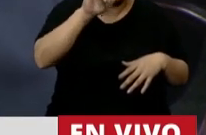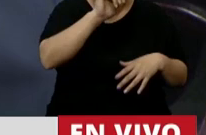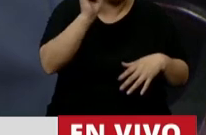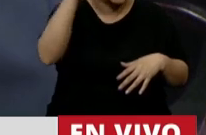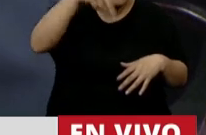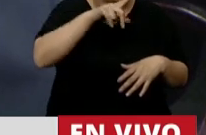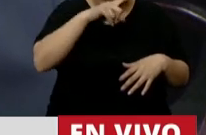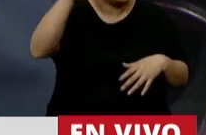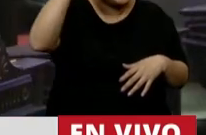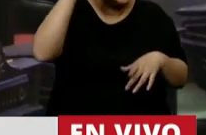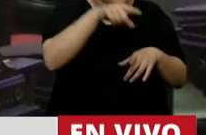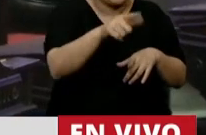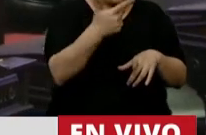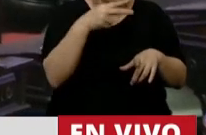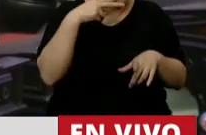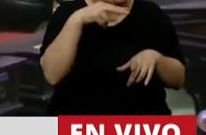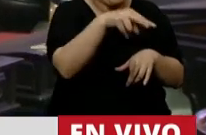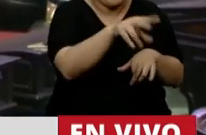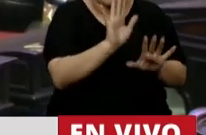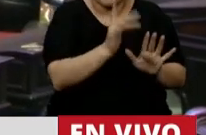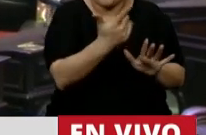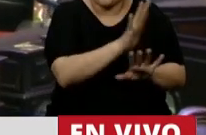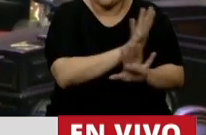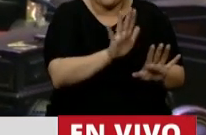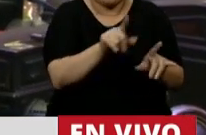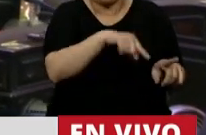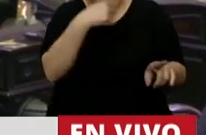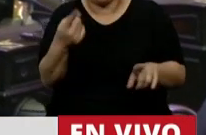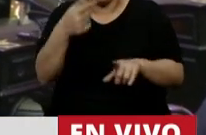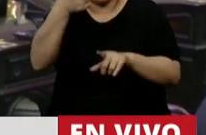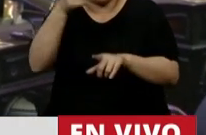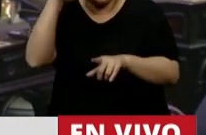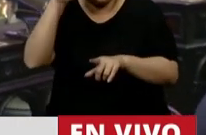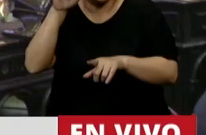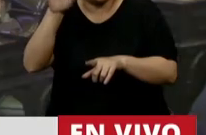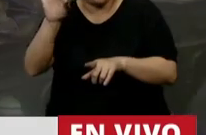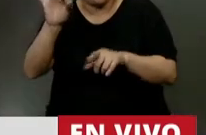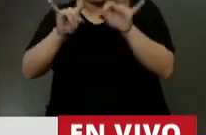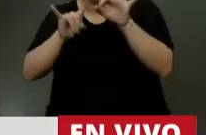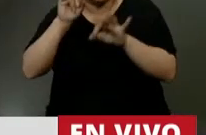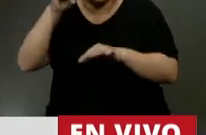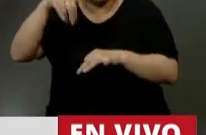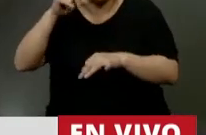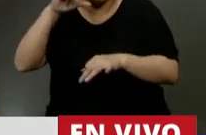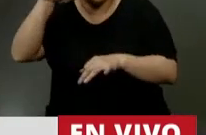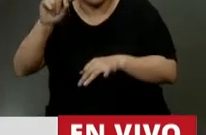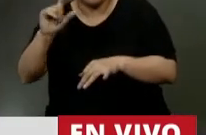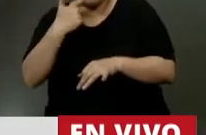producen, sobre todo cuando se manejan bien, al igual que los agroquímicos, una cuestión ambiental. Por eso creo,